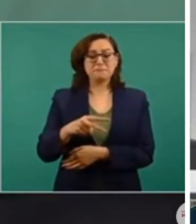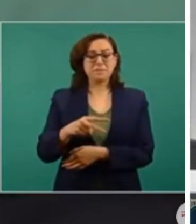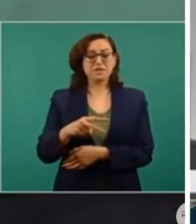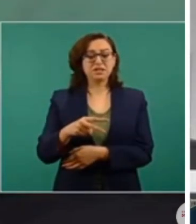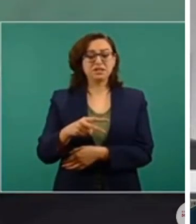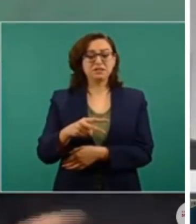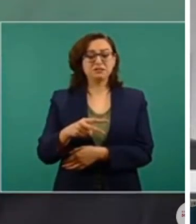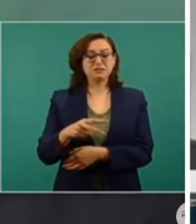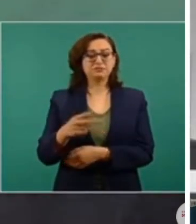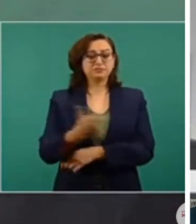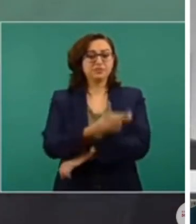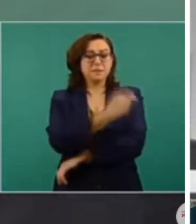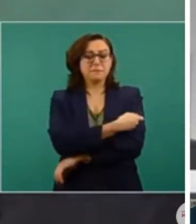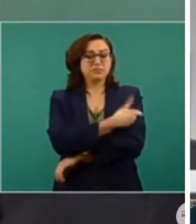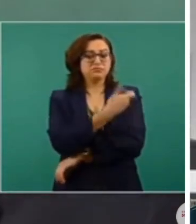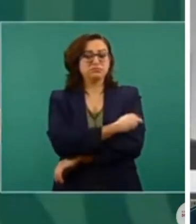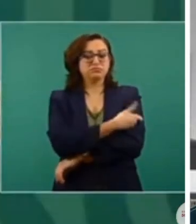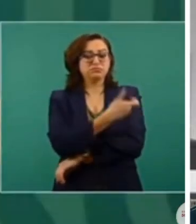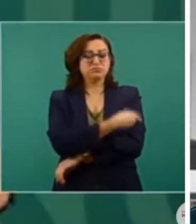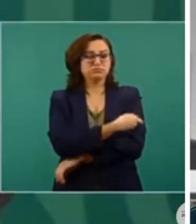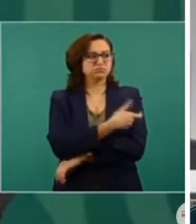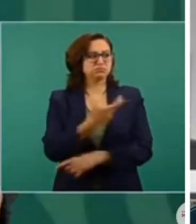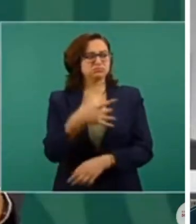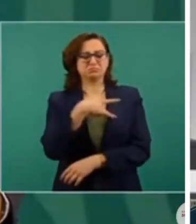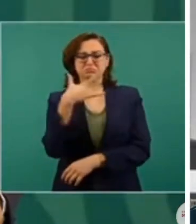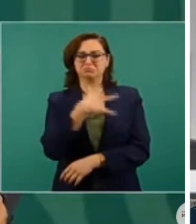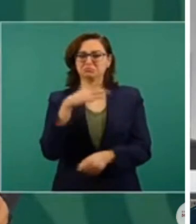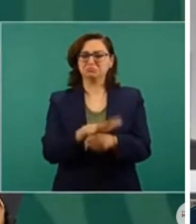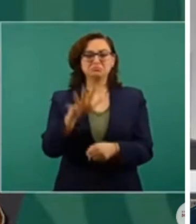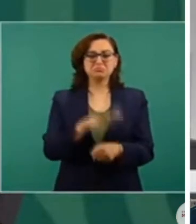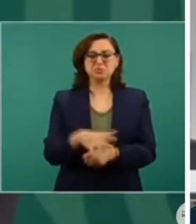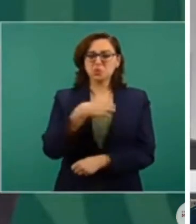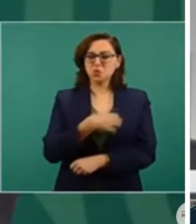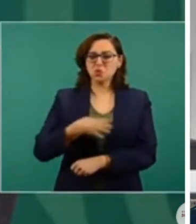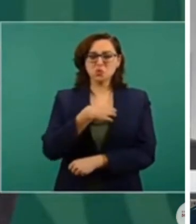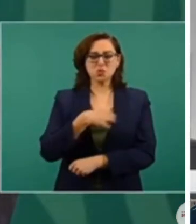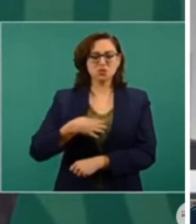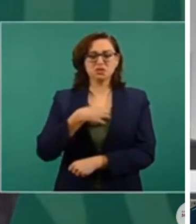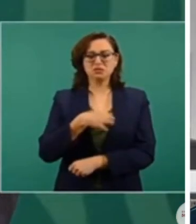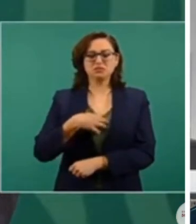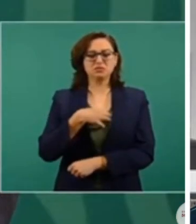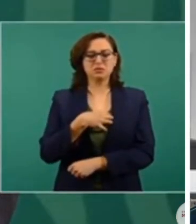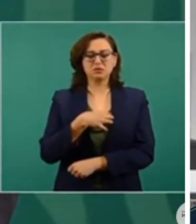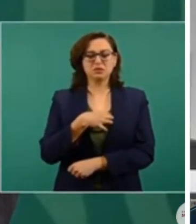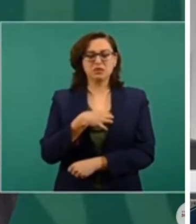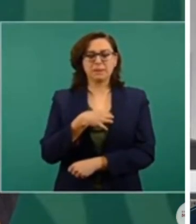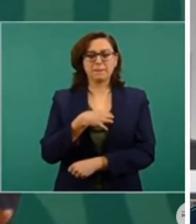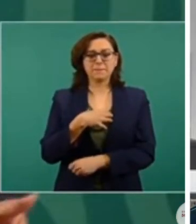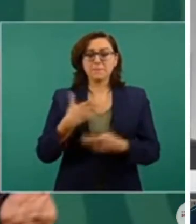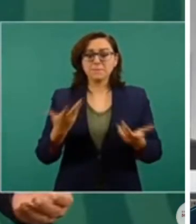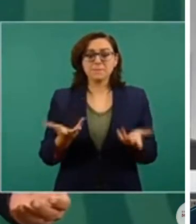INE. El presidente fue muy claro al decir que si siguen con sus mentiras en contra de este gobierno,